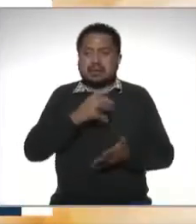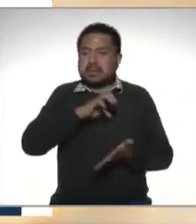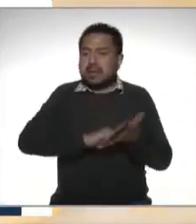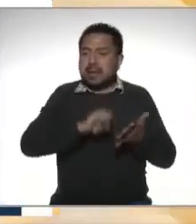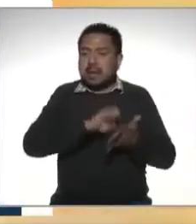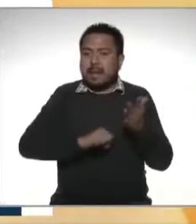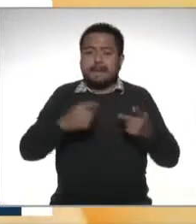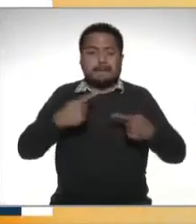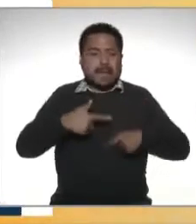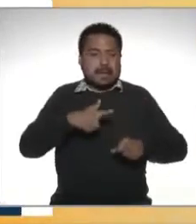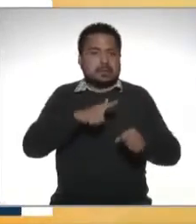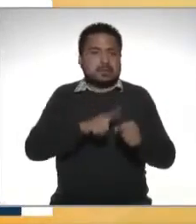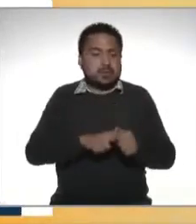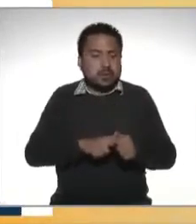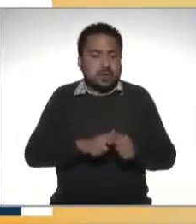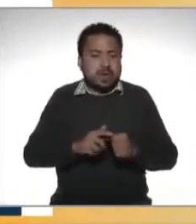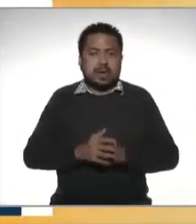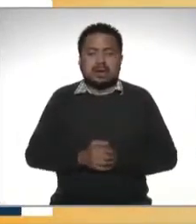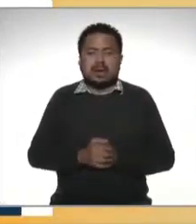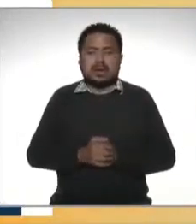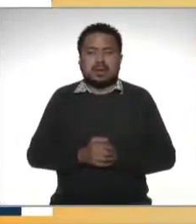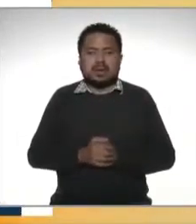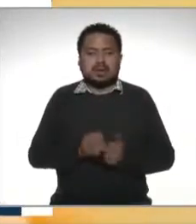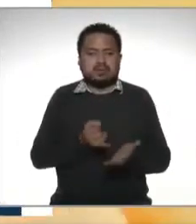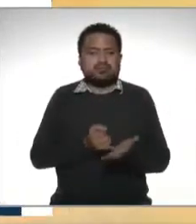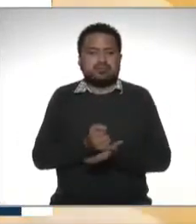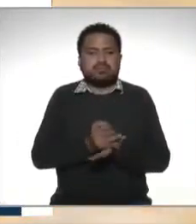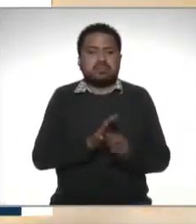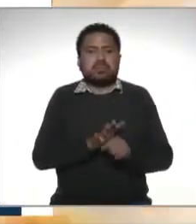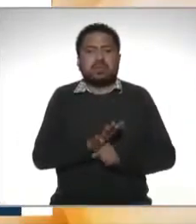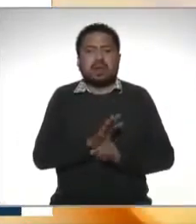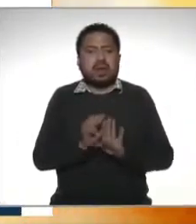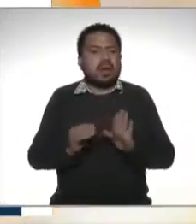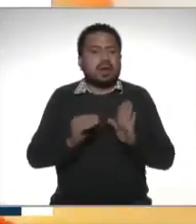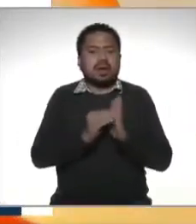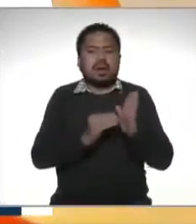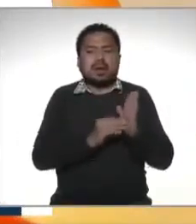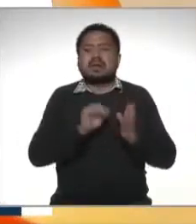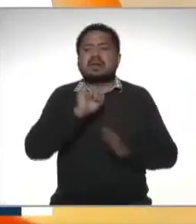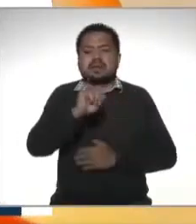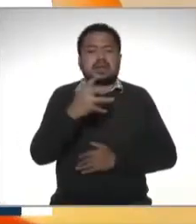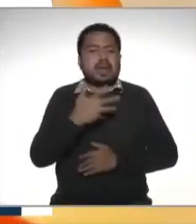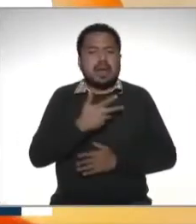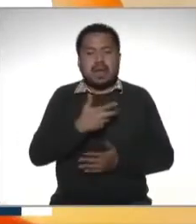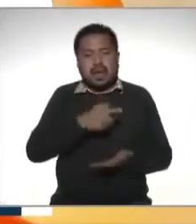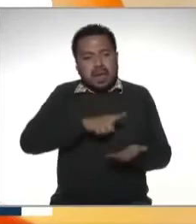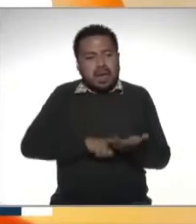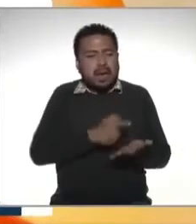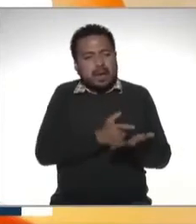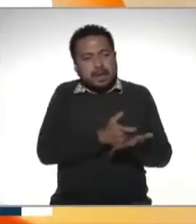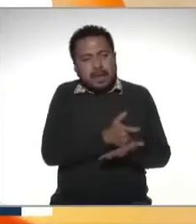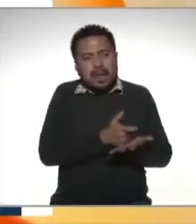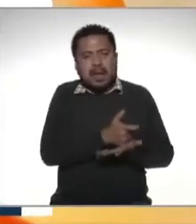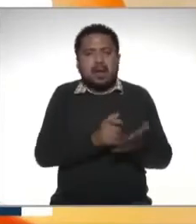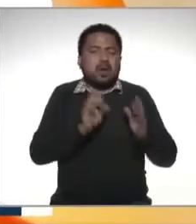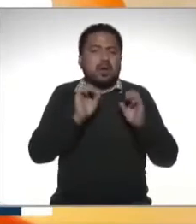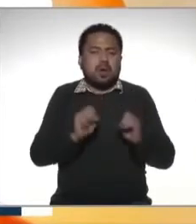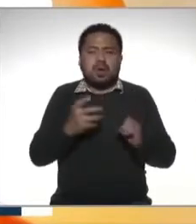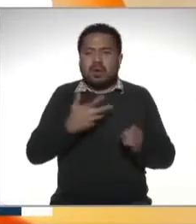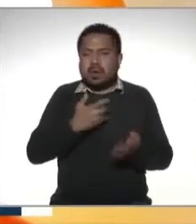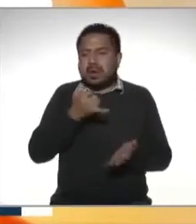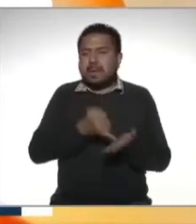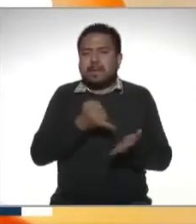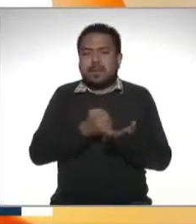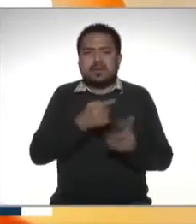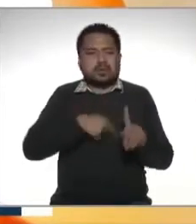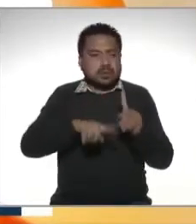personales la determinación y si tengo pago o tengo un impuesto